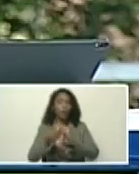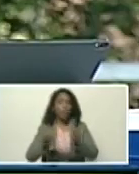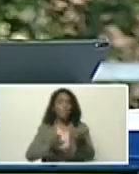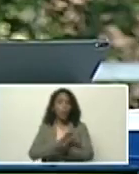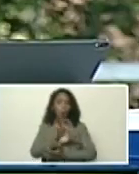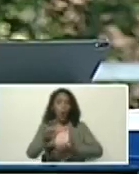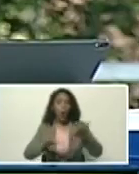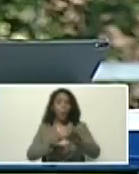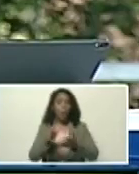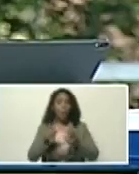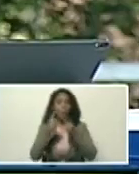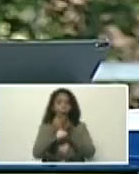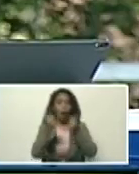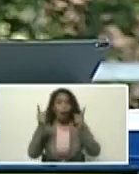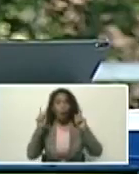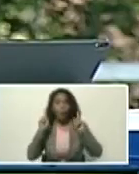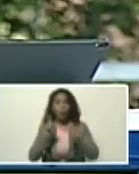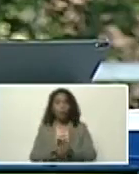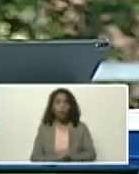climática, climática,